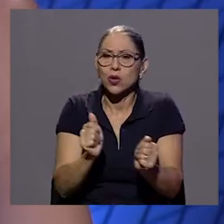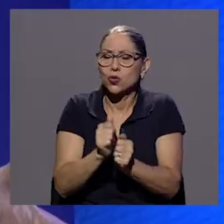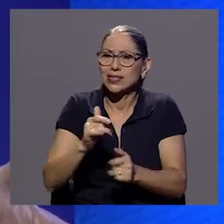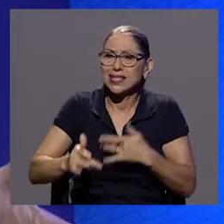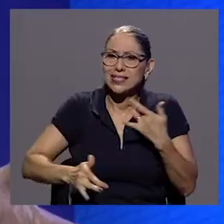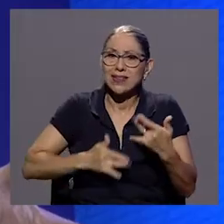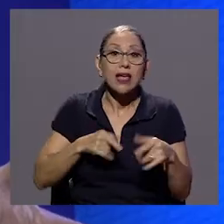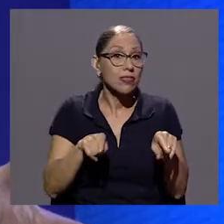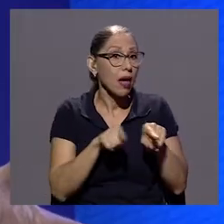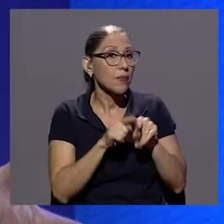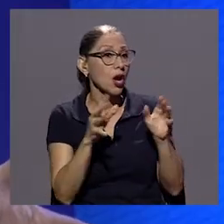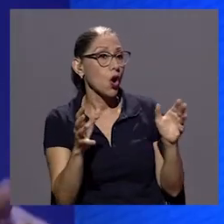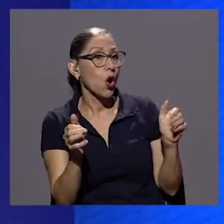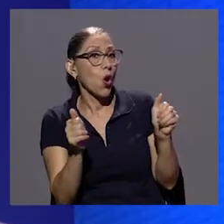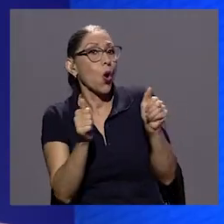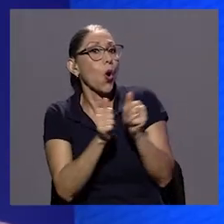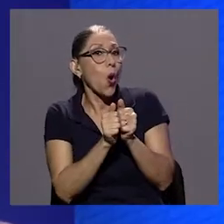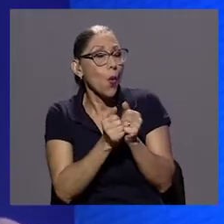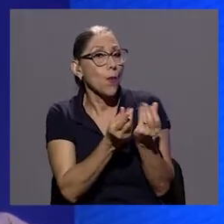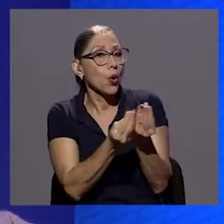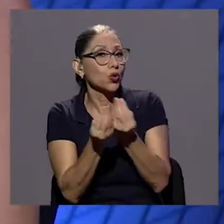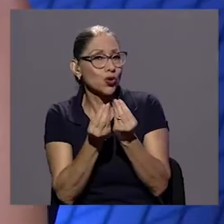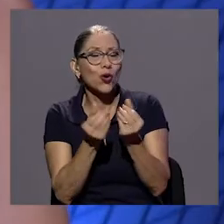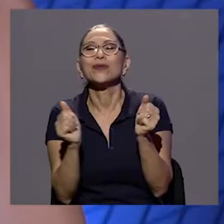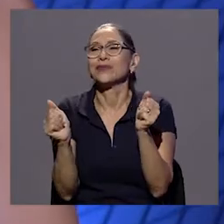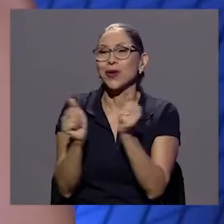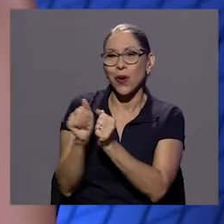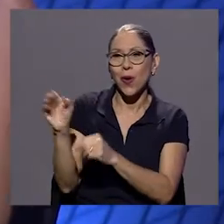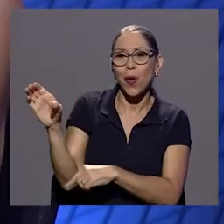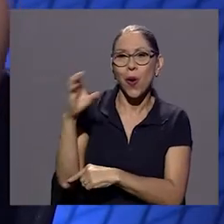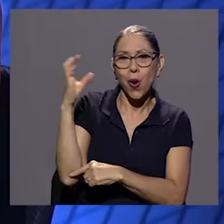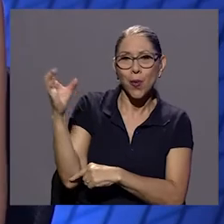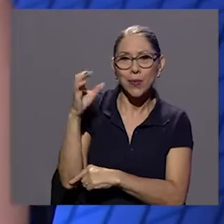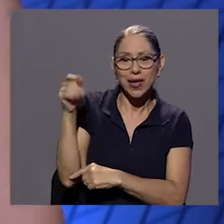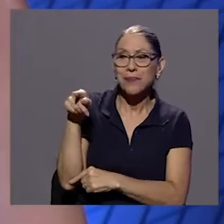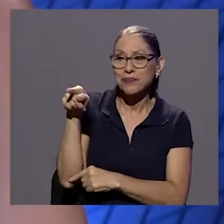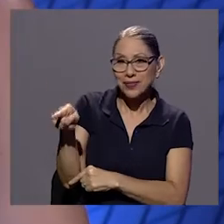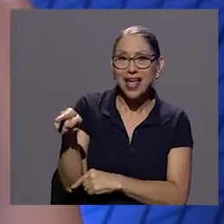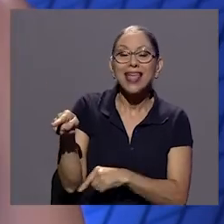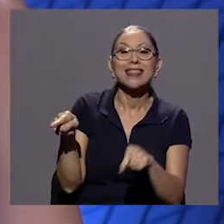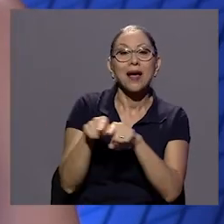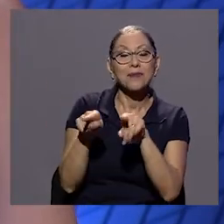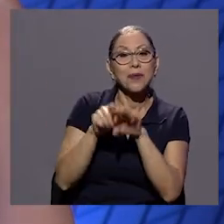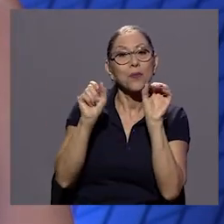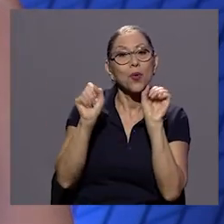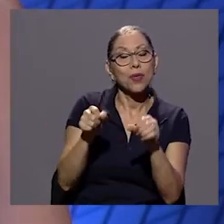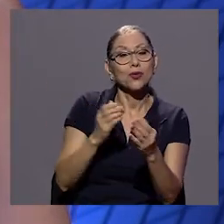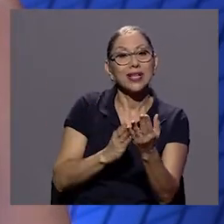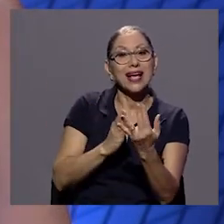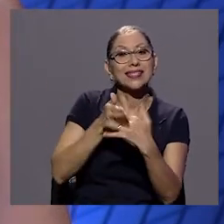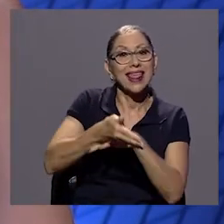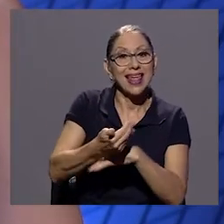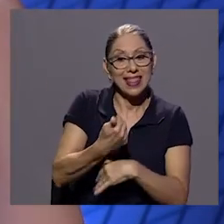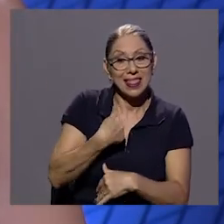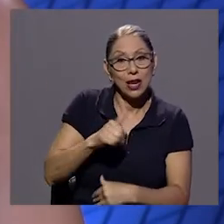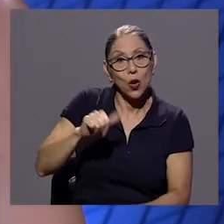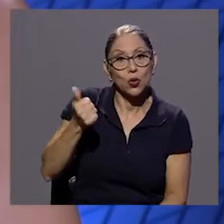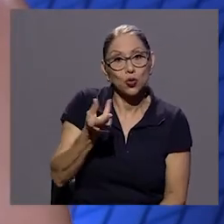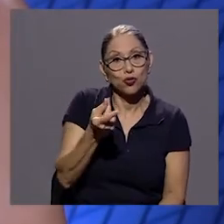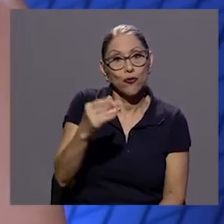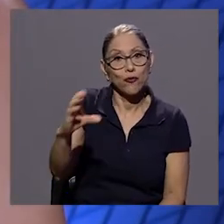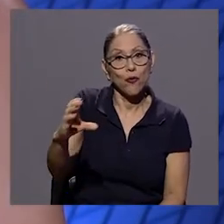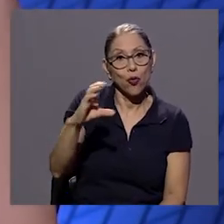coproducción y tenemos una coproducción con Colombia que fue lo que nos permitió acceder a otros a otros fondos ¿verdad? que te dan